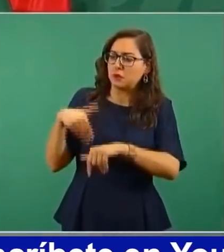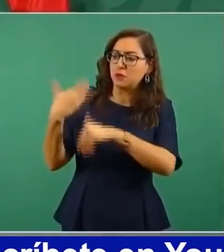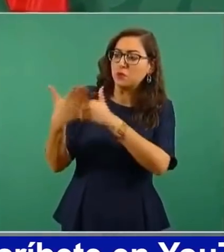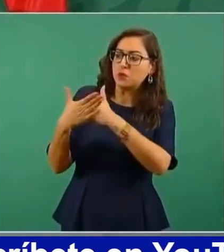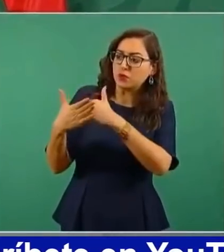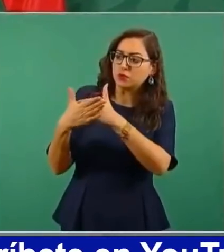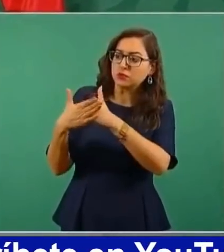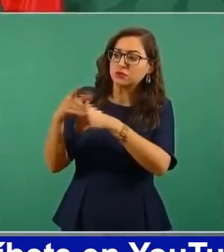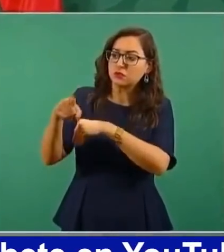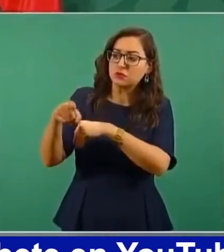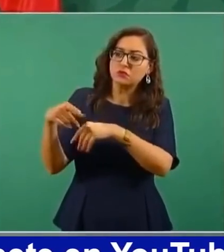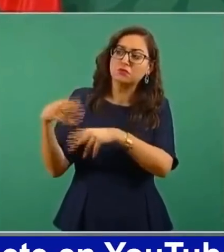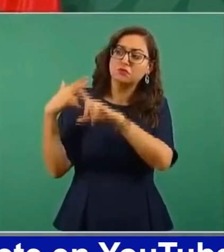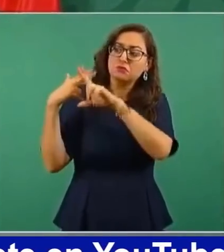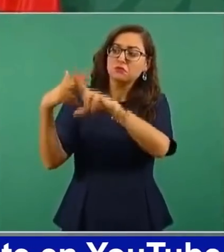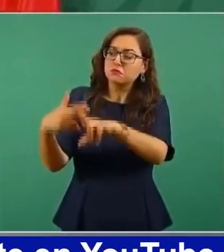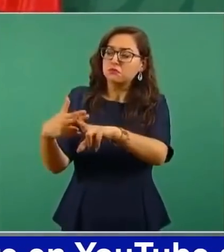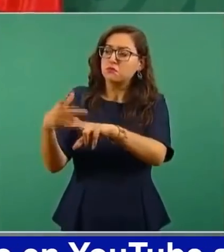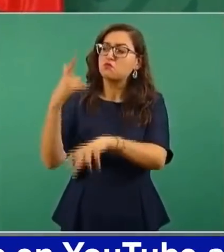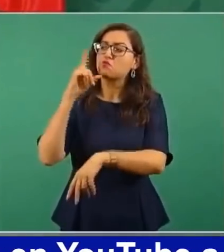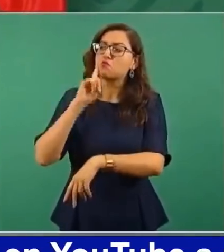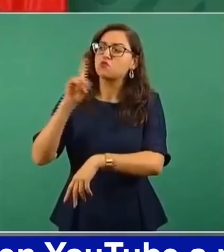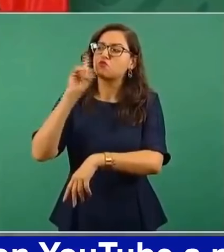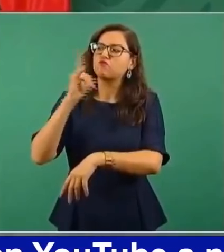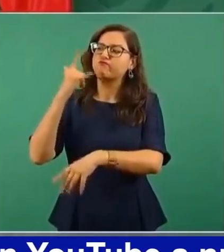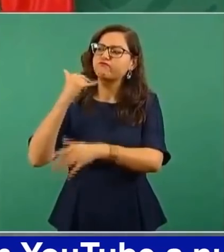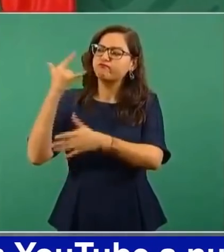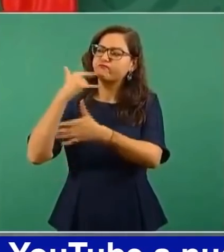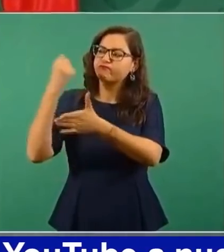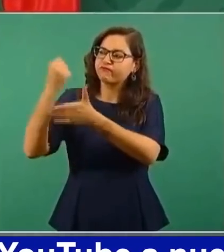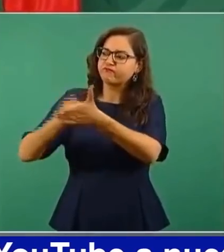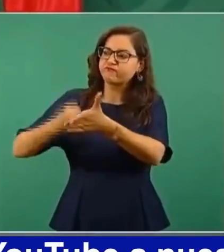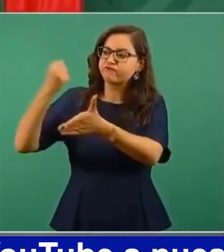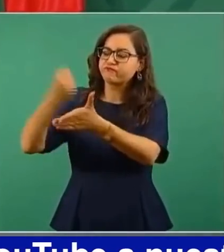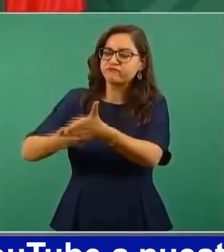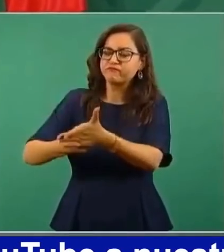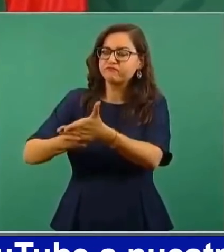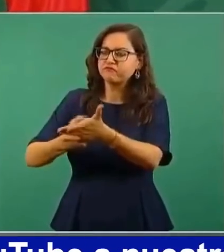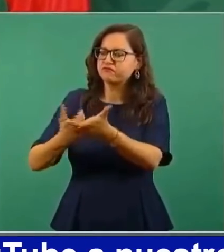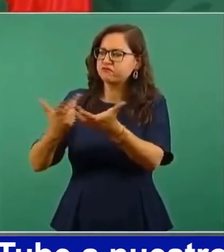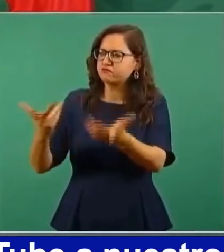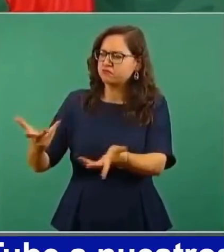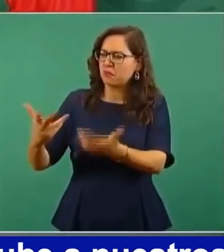de la lucha de las mujeres, ya se prohibió